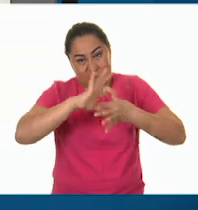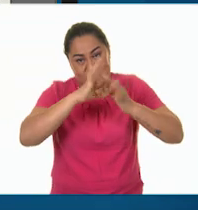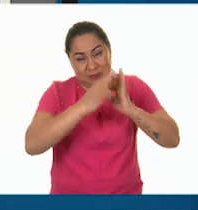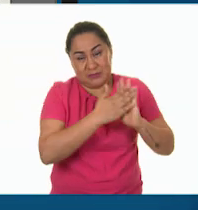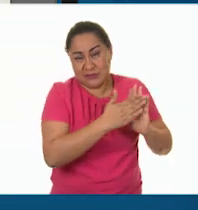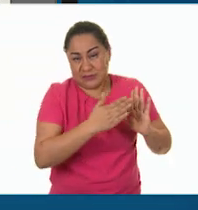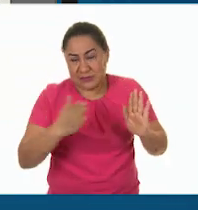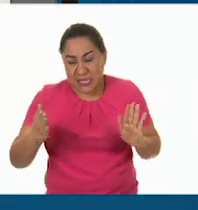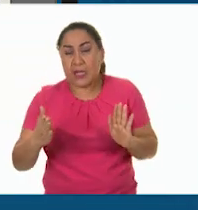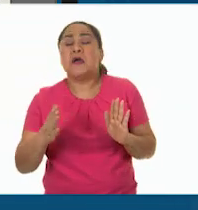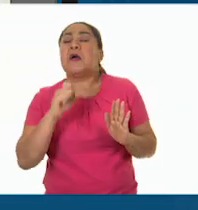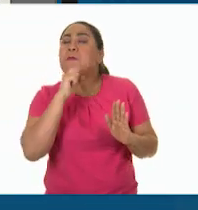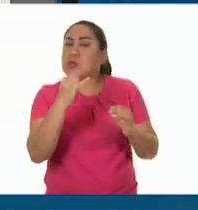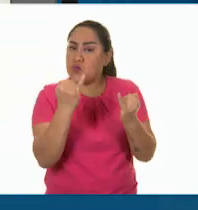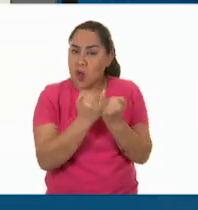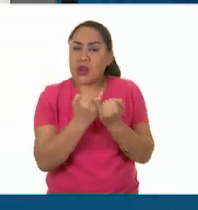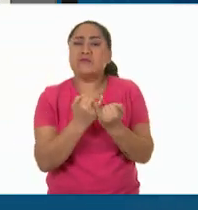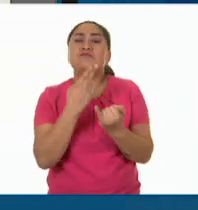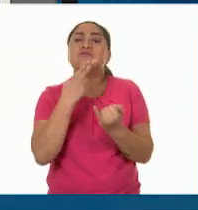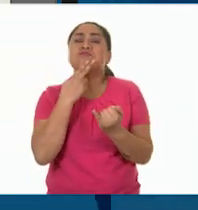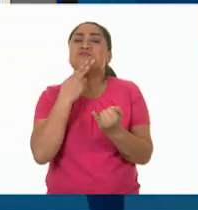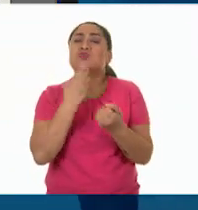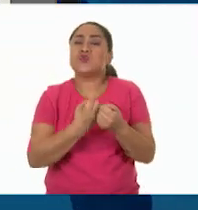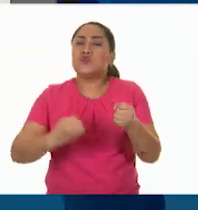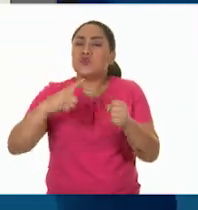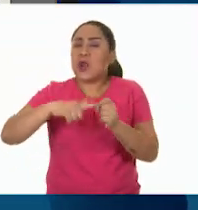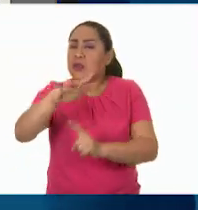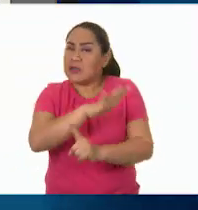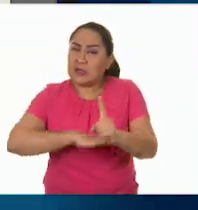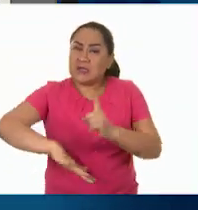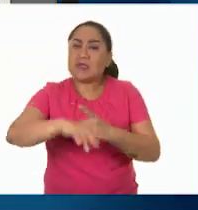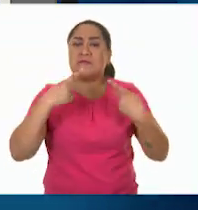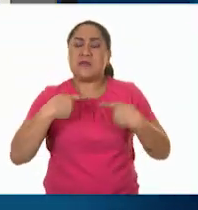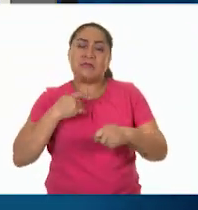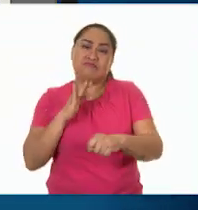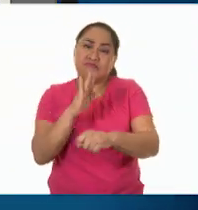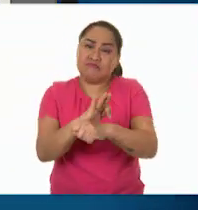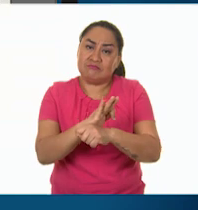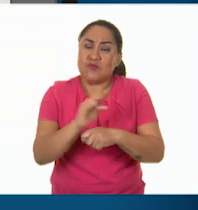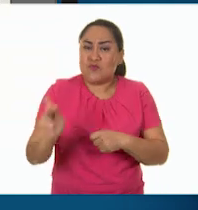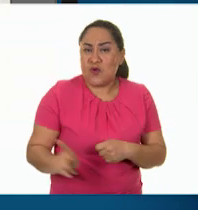tendrán una función social de permanencia al servicio del pueblo.